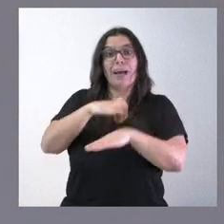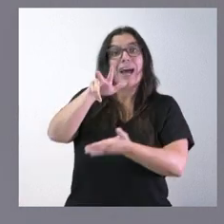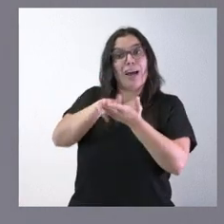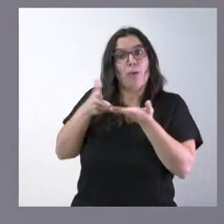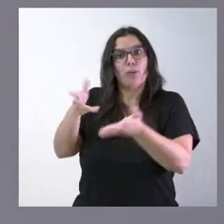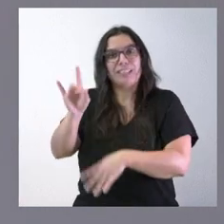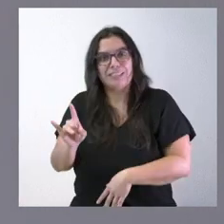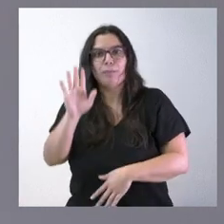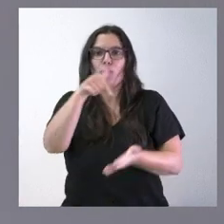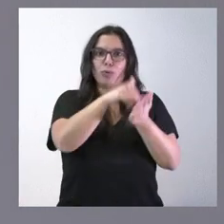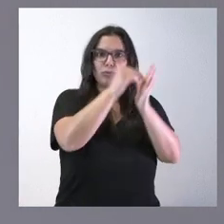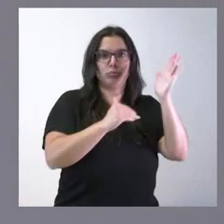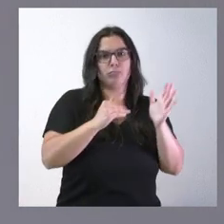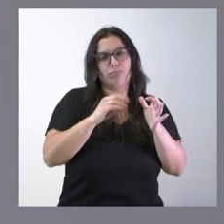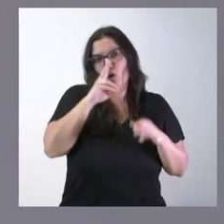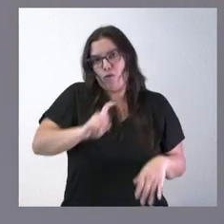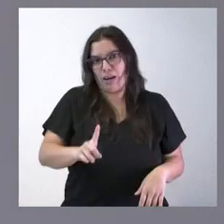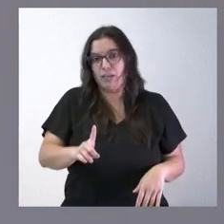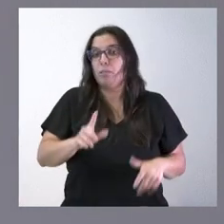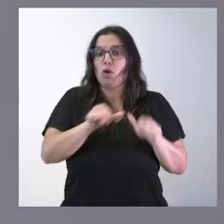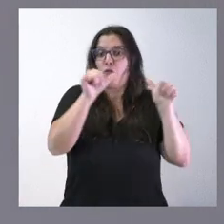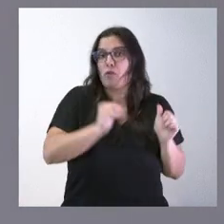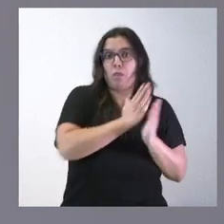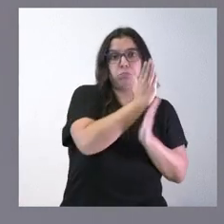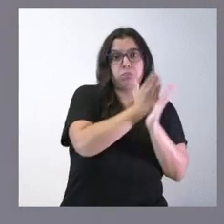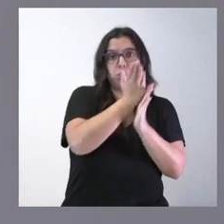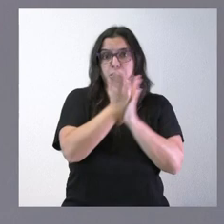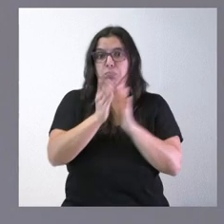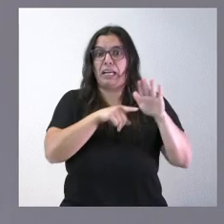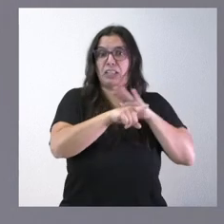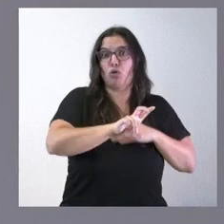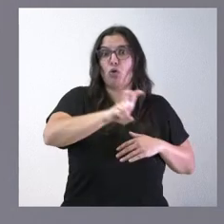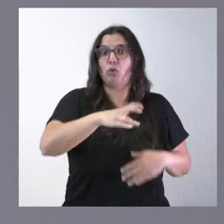para el tema de las bajadas tributarias pero en la medida en que también hay un trámite